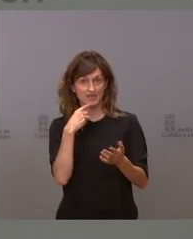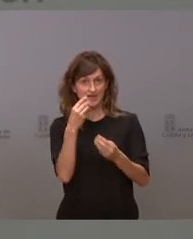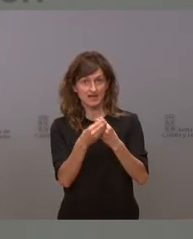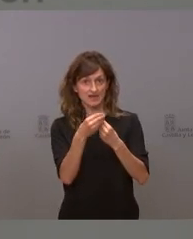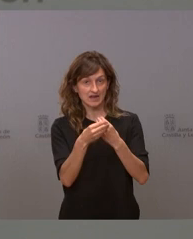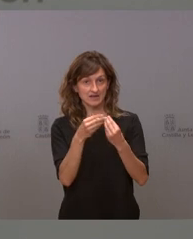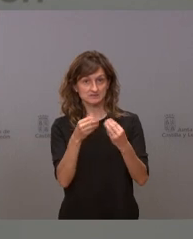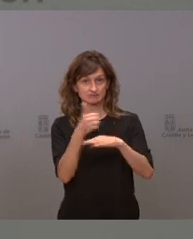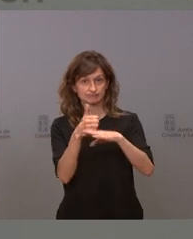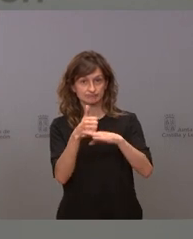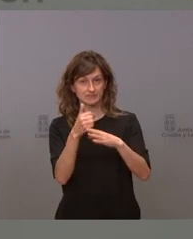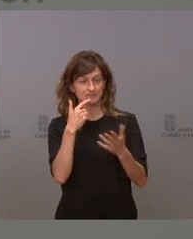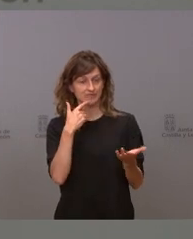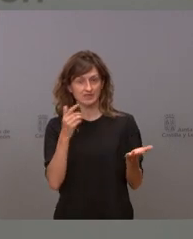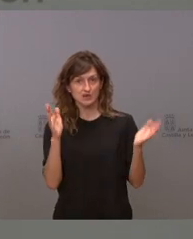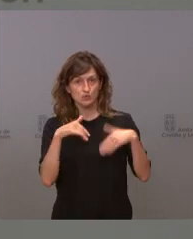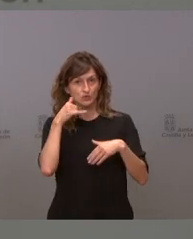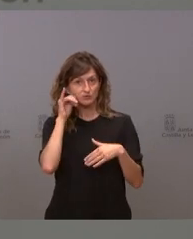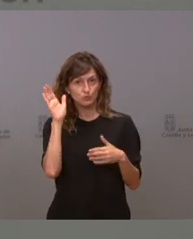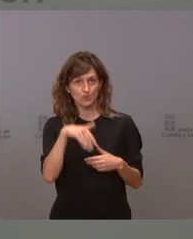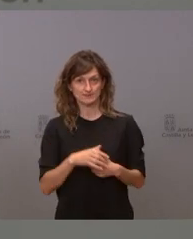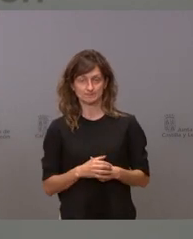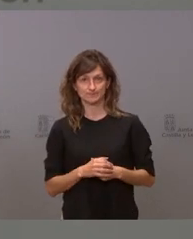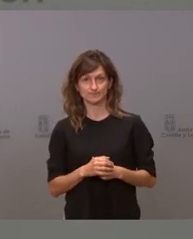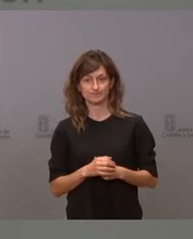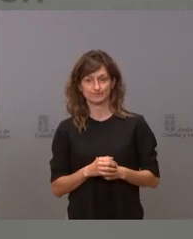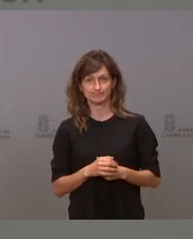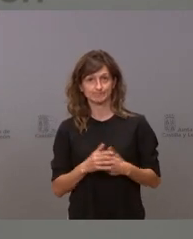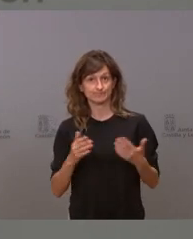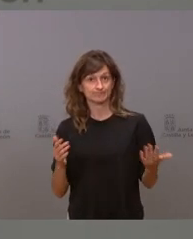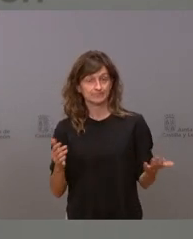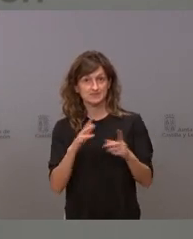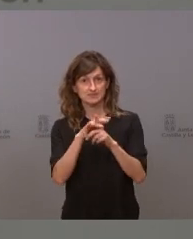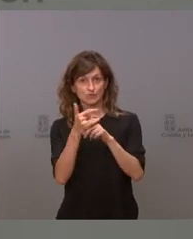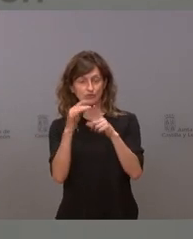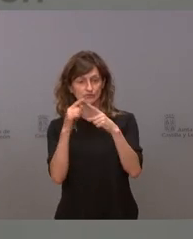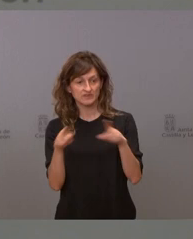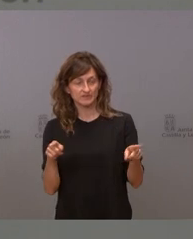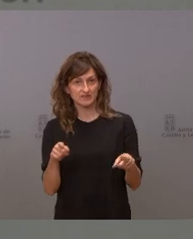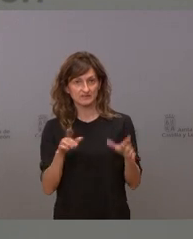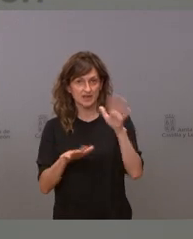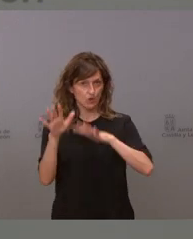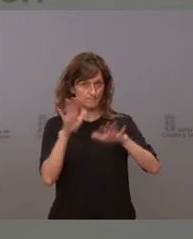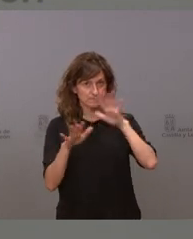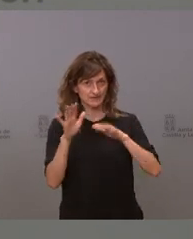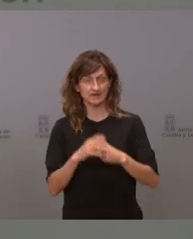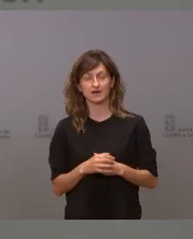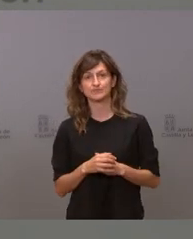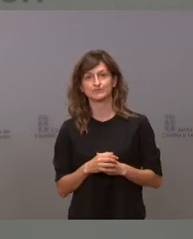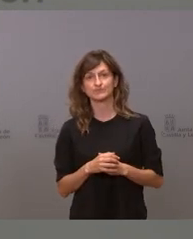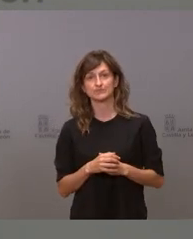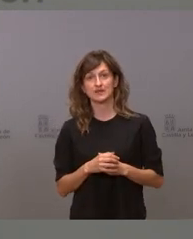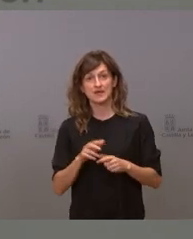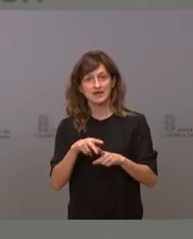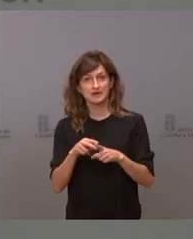no existe ese nivel de riesgo por tanto la situación es diferente la situación es compleja no tenemos